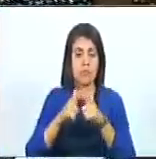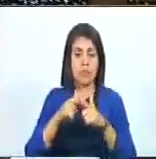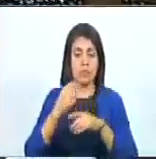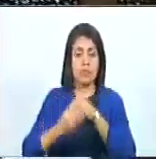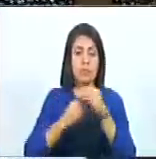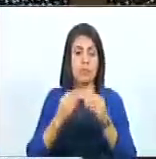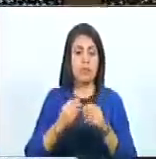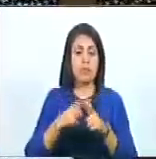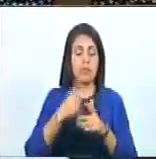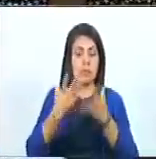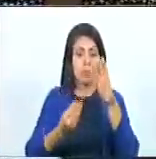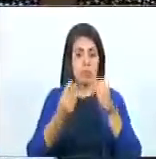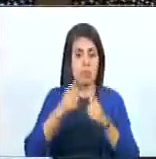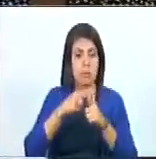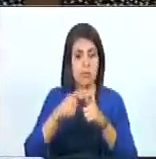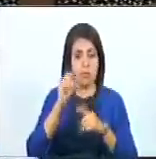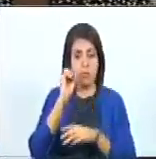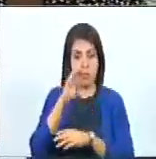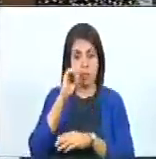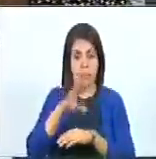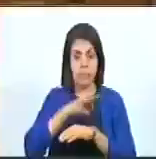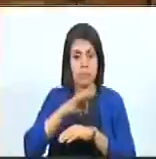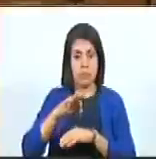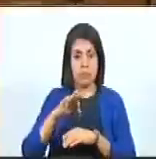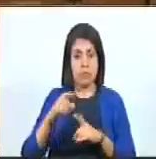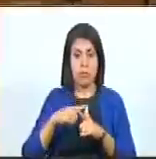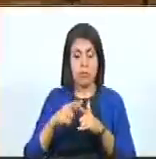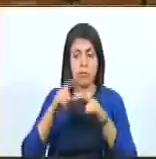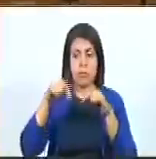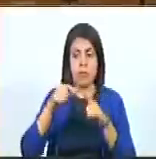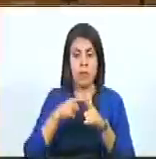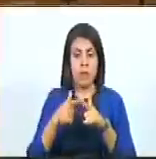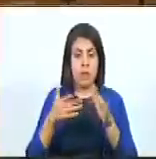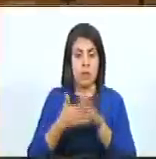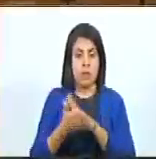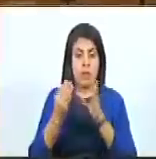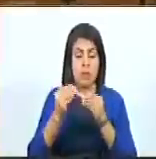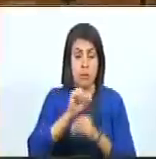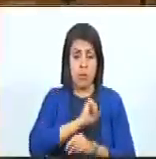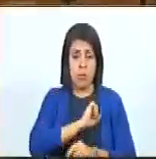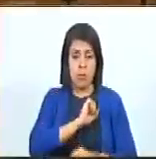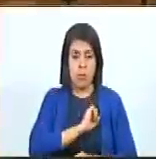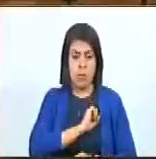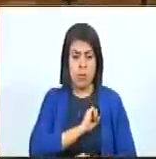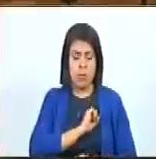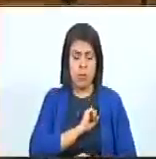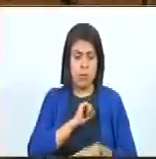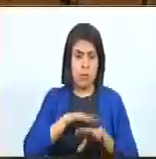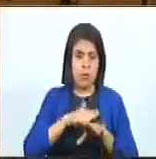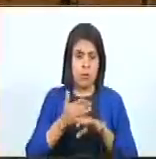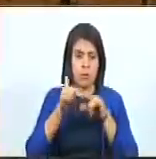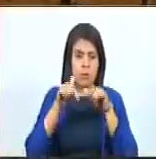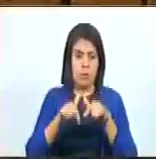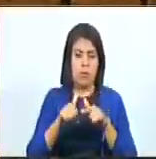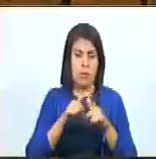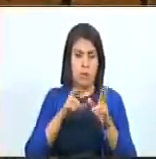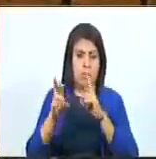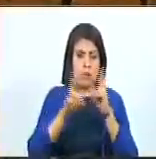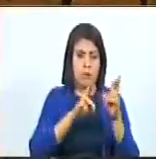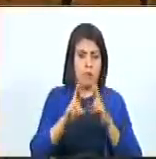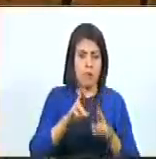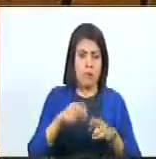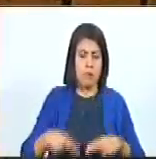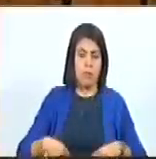democracia de las comunes y los consejos comunales. Hay quienes tienen mucho miedo a esta forma de relación